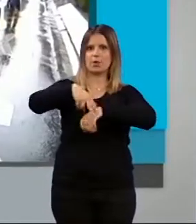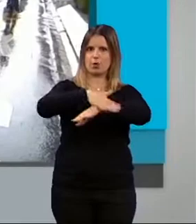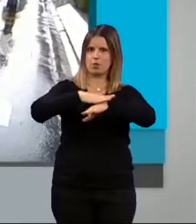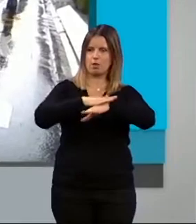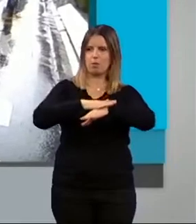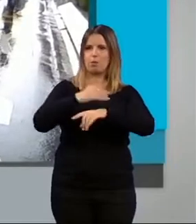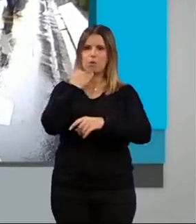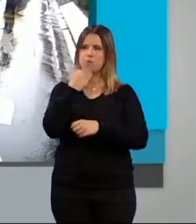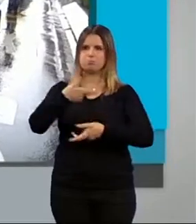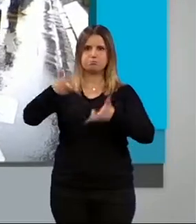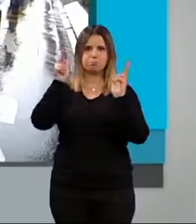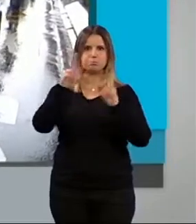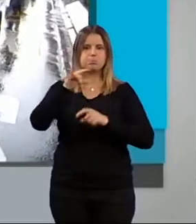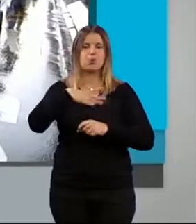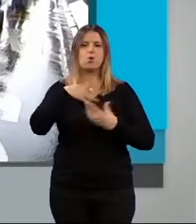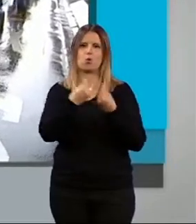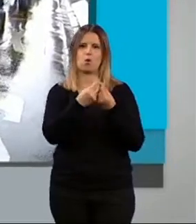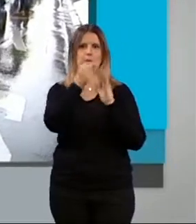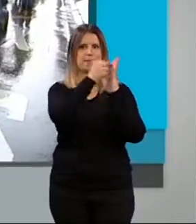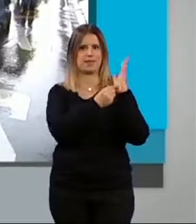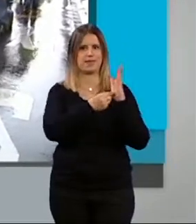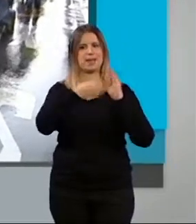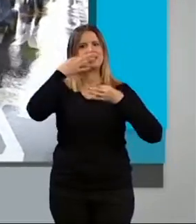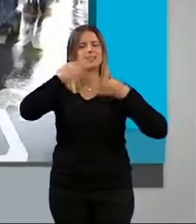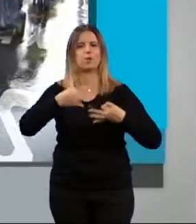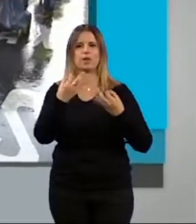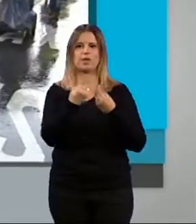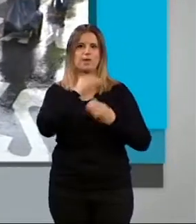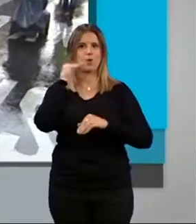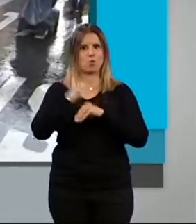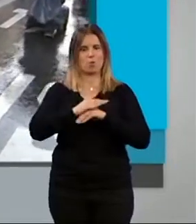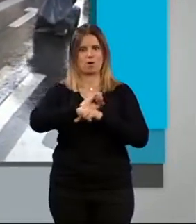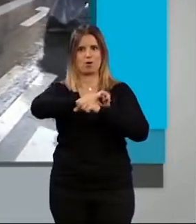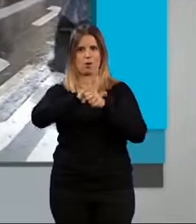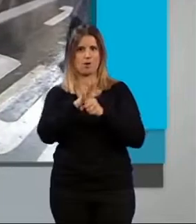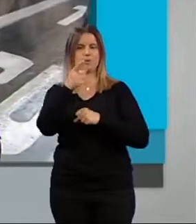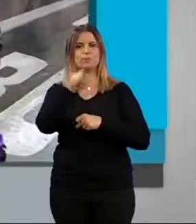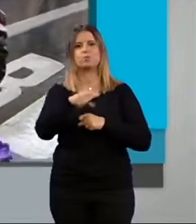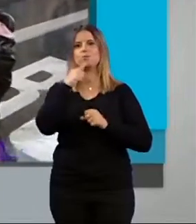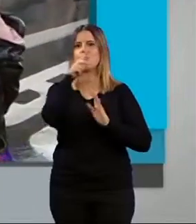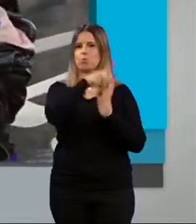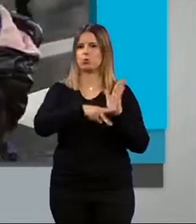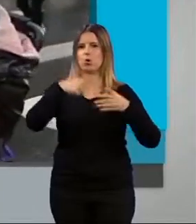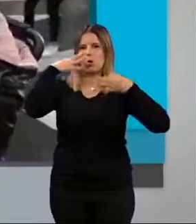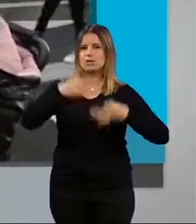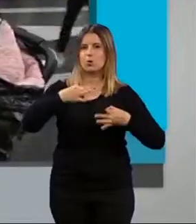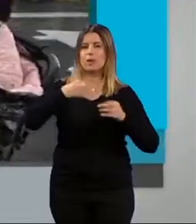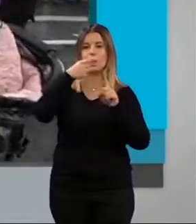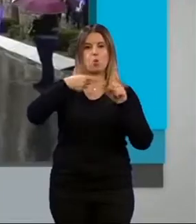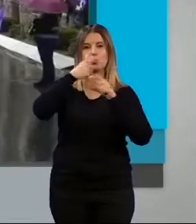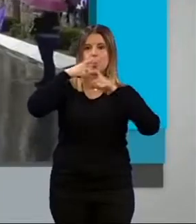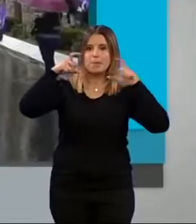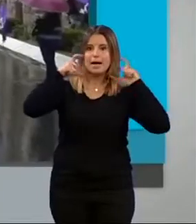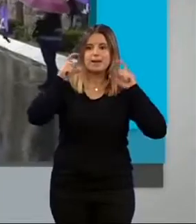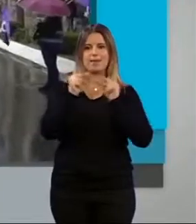trasladaran nada en contra, siempre que se cumplieran las medidas de seguridad frente al coronavirus, para lo que se ha añadido un protocolo de seguridad que además del uso de mascarilla